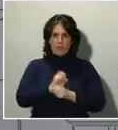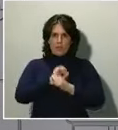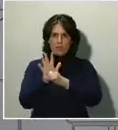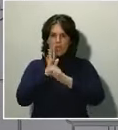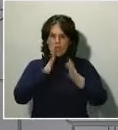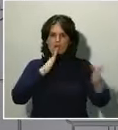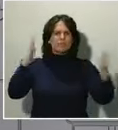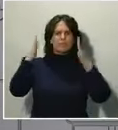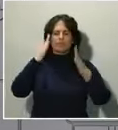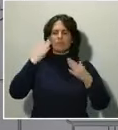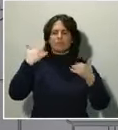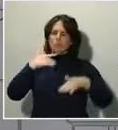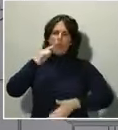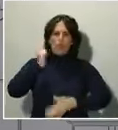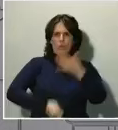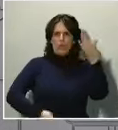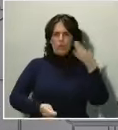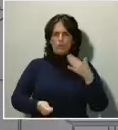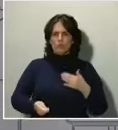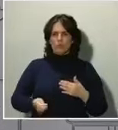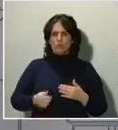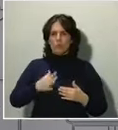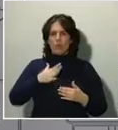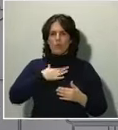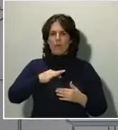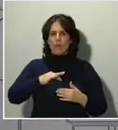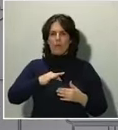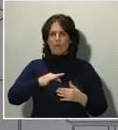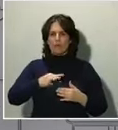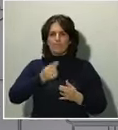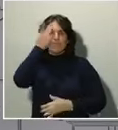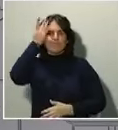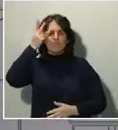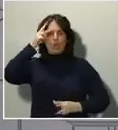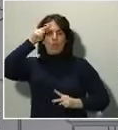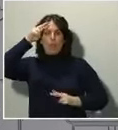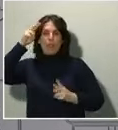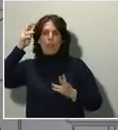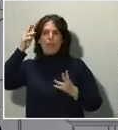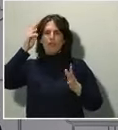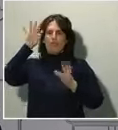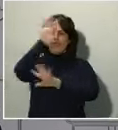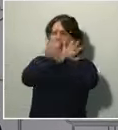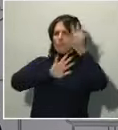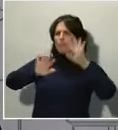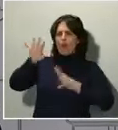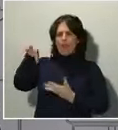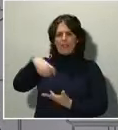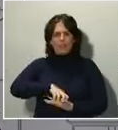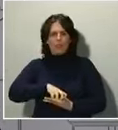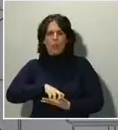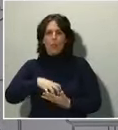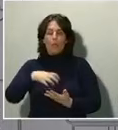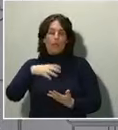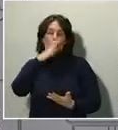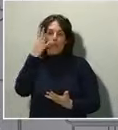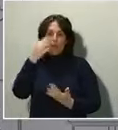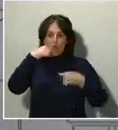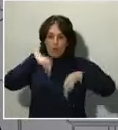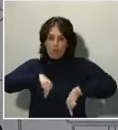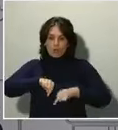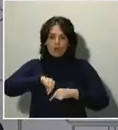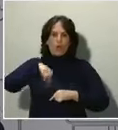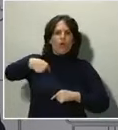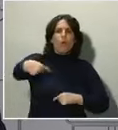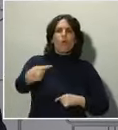nos puede asaltar la preocupación, pues también la confusión o la incertidumbre ante el hoy y ante el mañana. Y lo